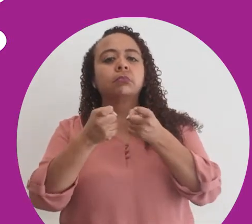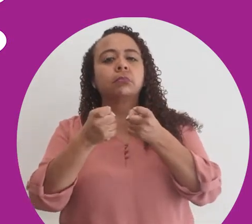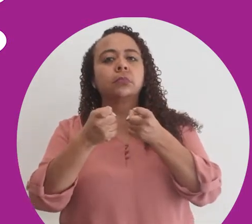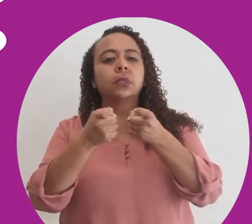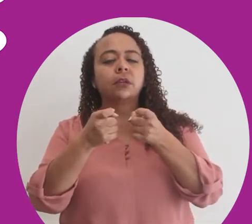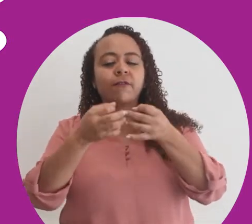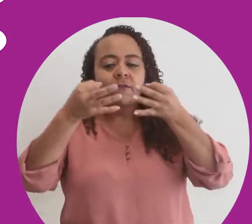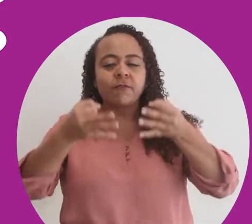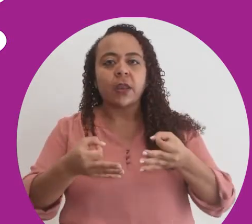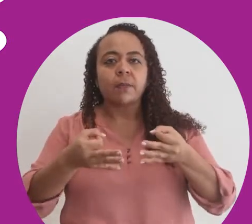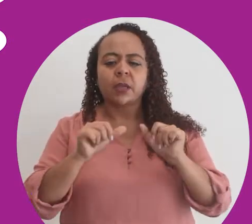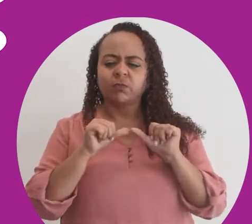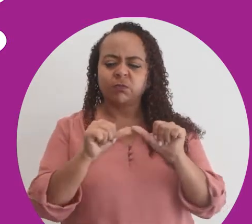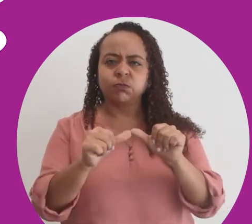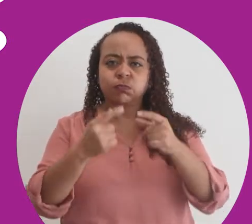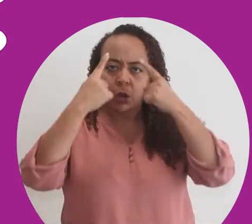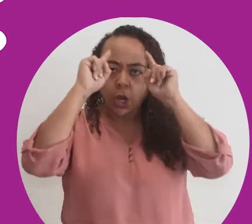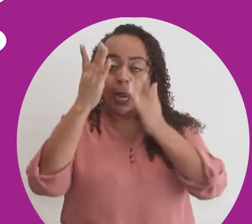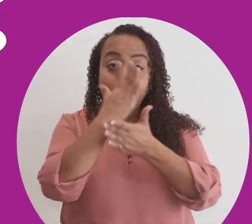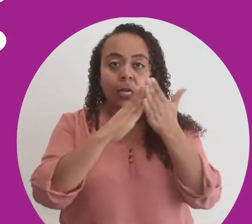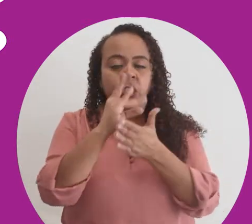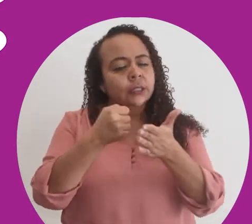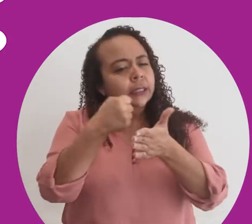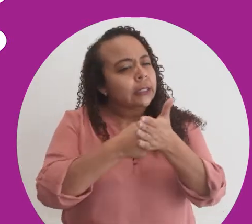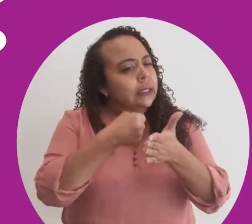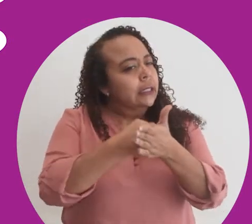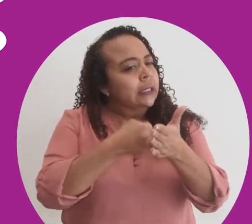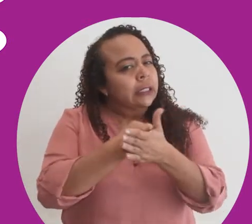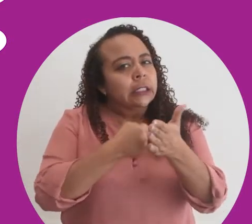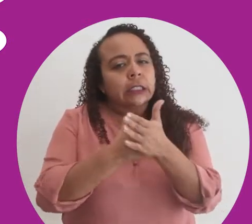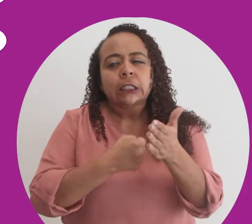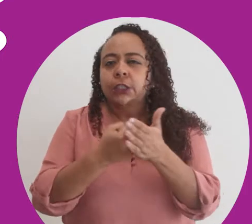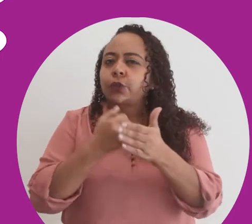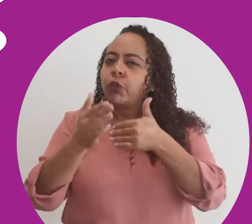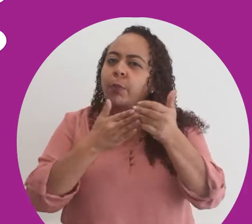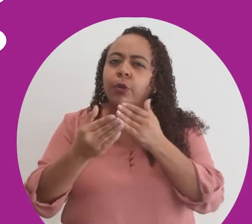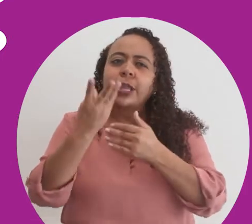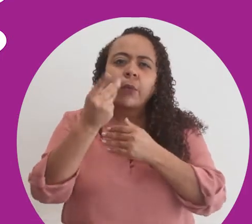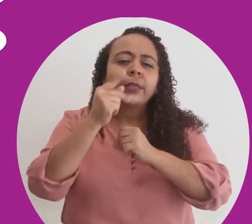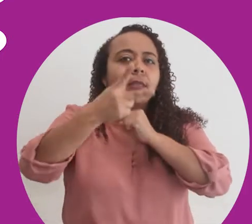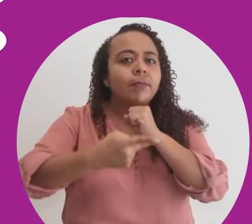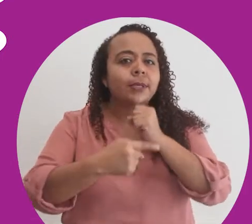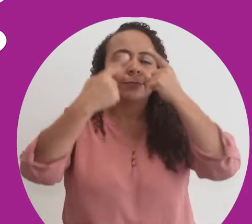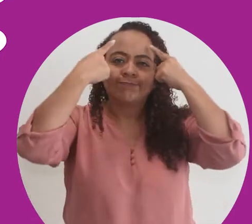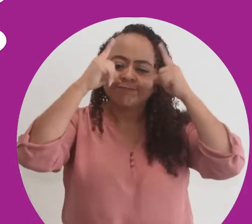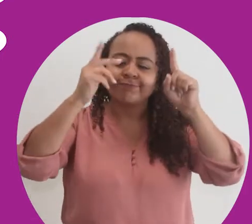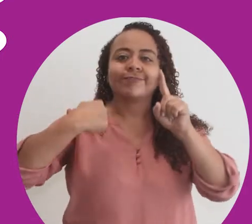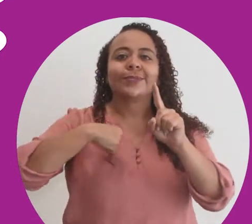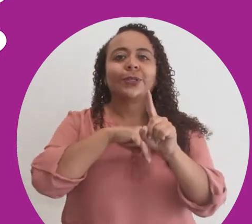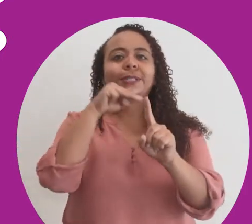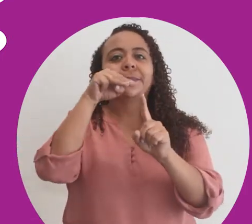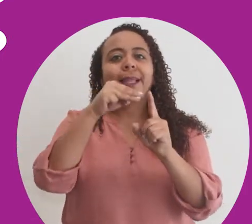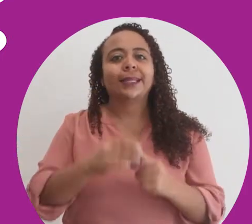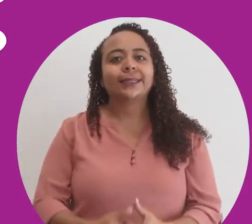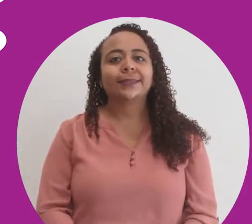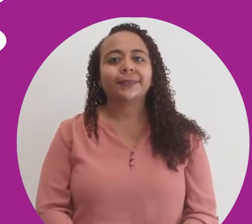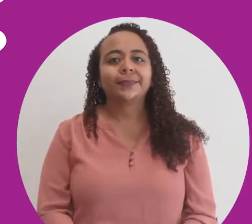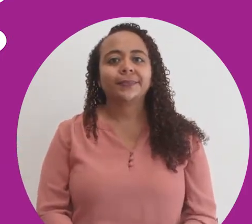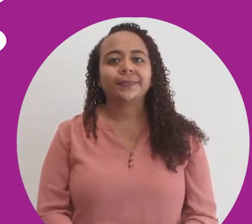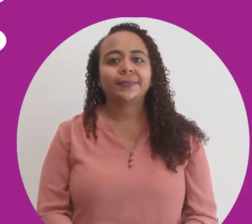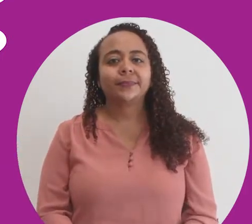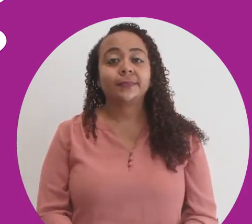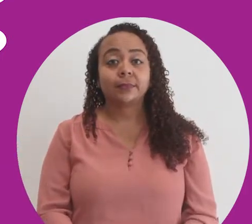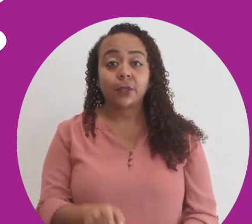mantener una decisión firme de lograr algo e insistir cuantas veces sea necesario para alcanzar nuestras metas.